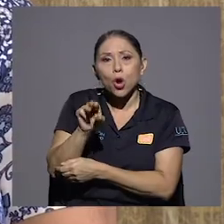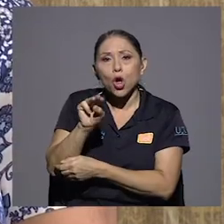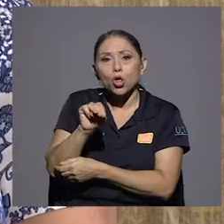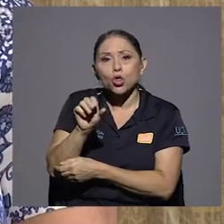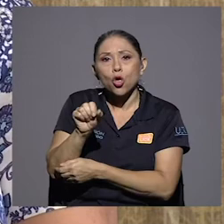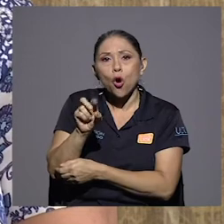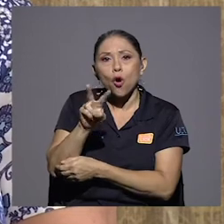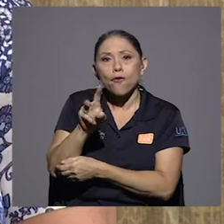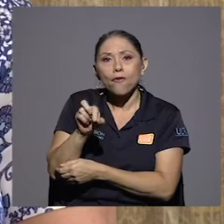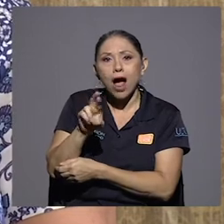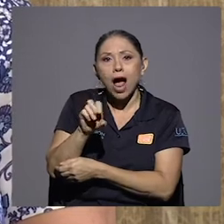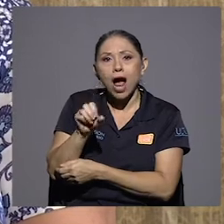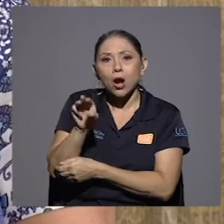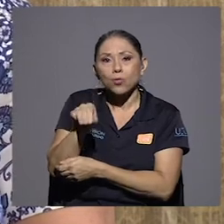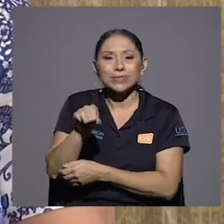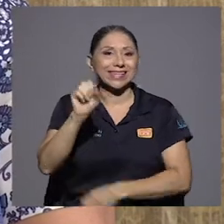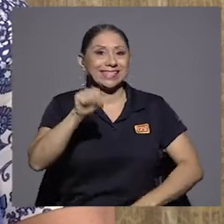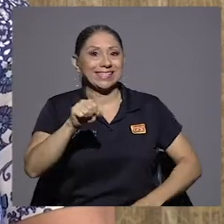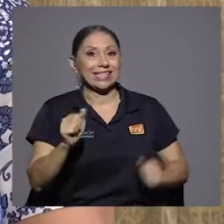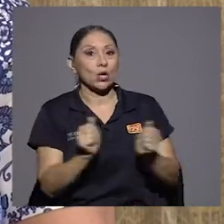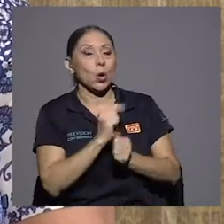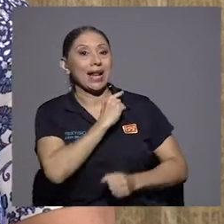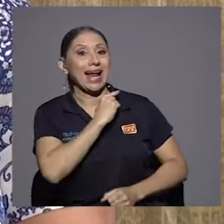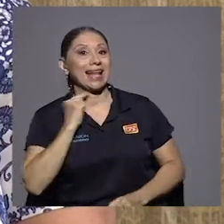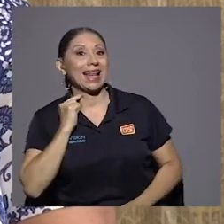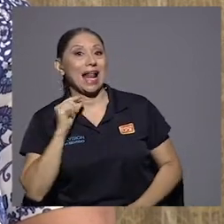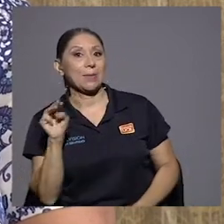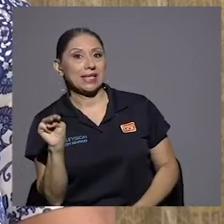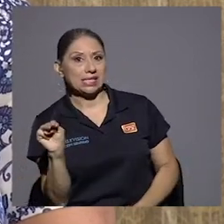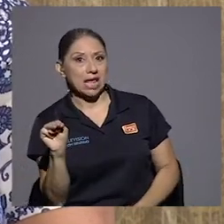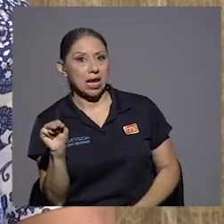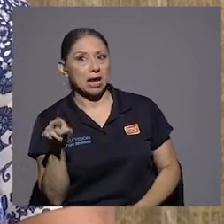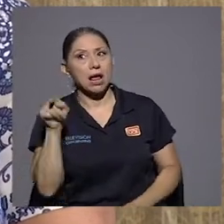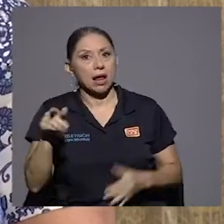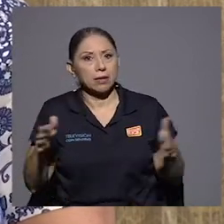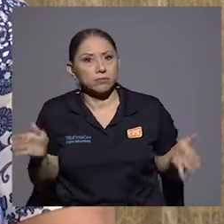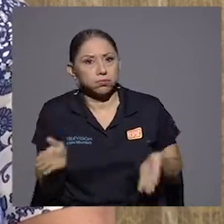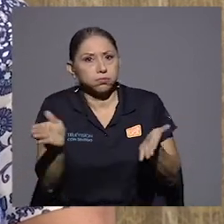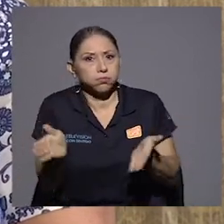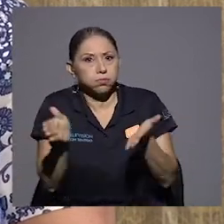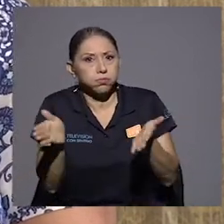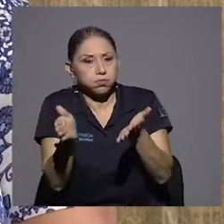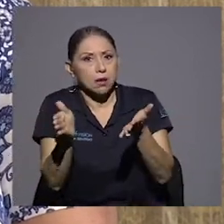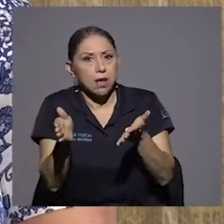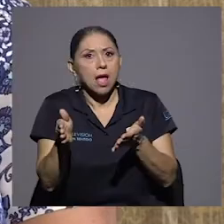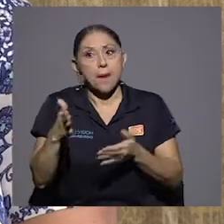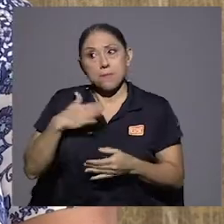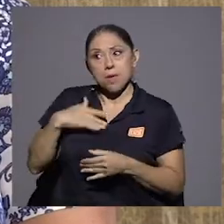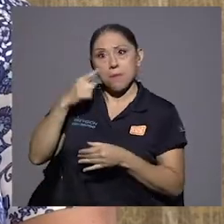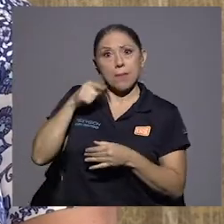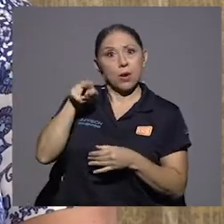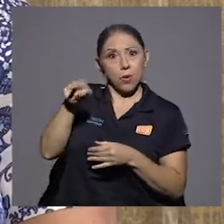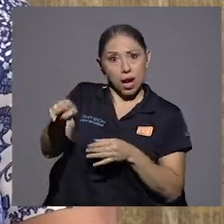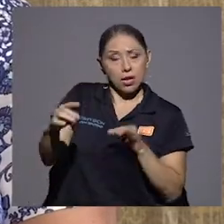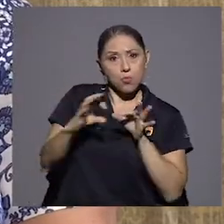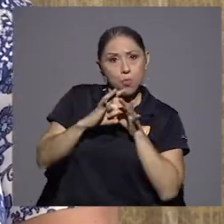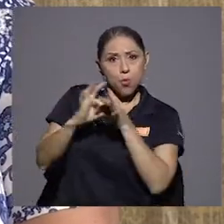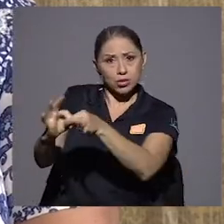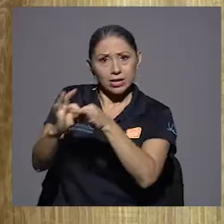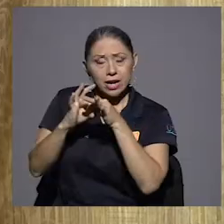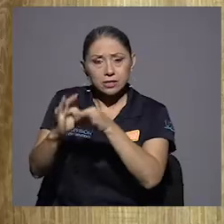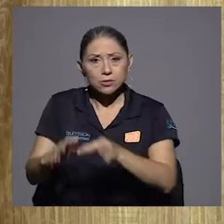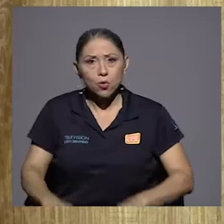era uno de los grandes propulsores de esto, él tuvo mucha relación. Entonces, imagínese. Qué